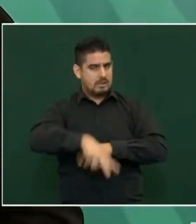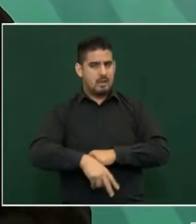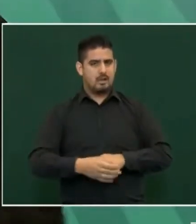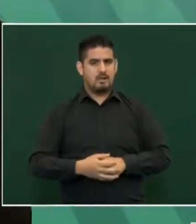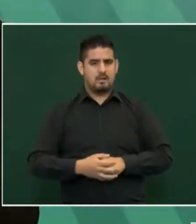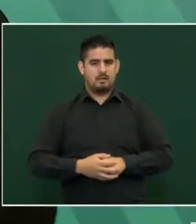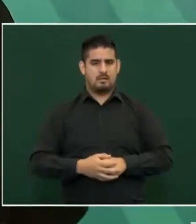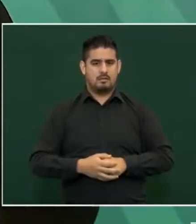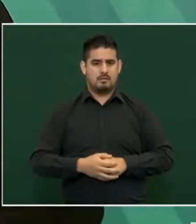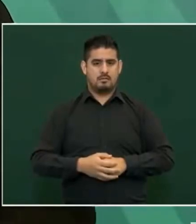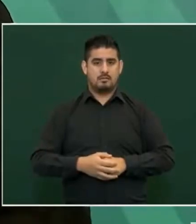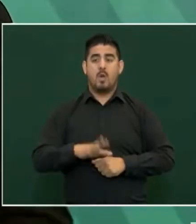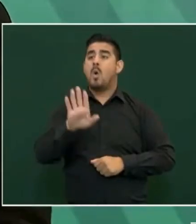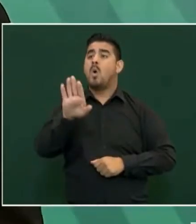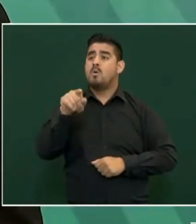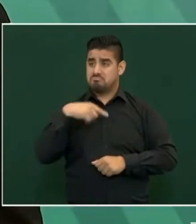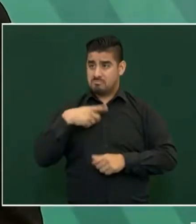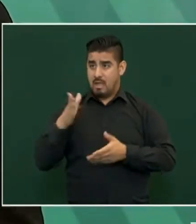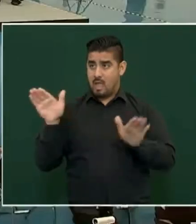salió del AIFA,